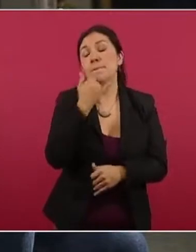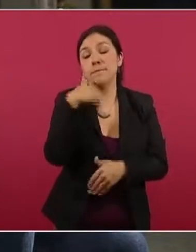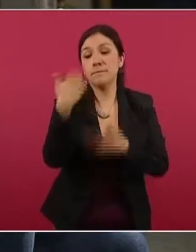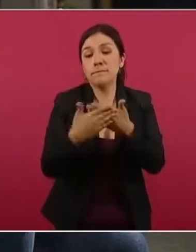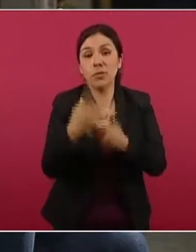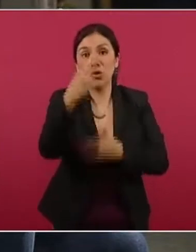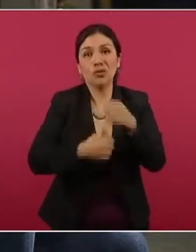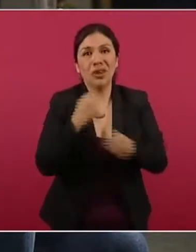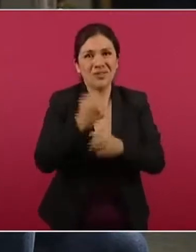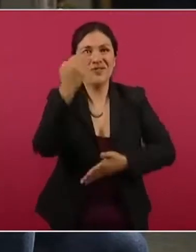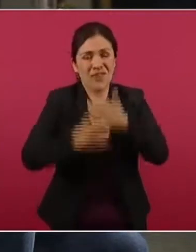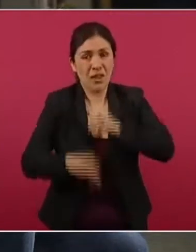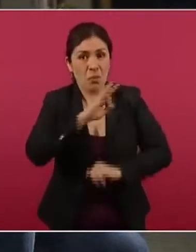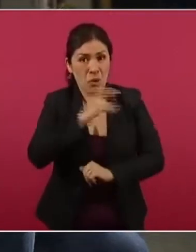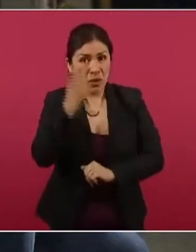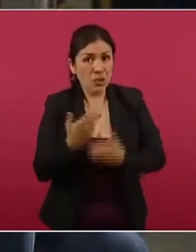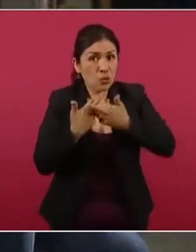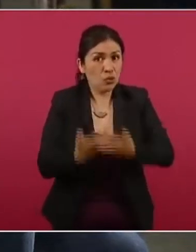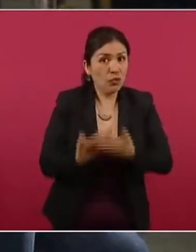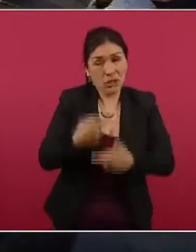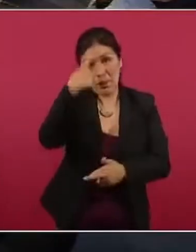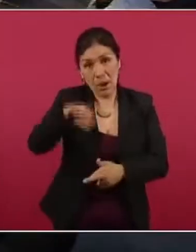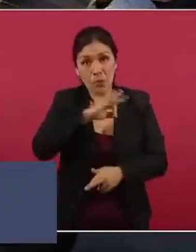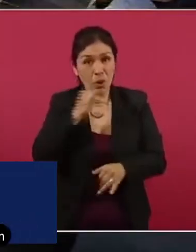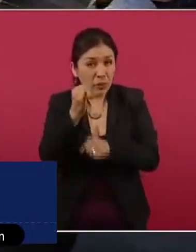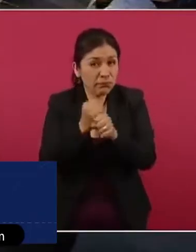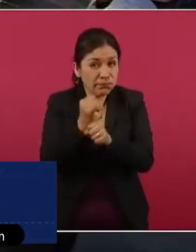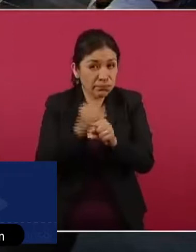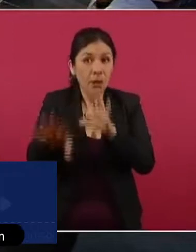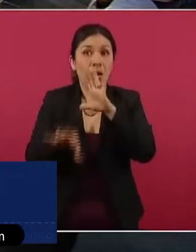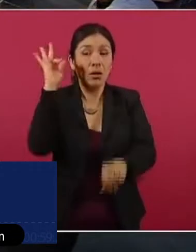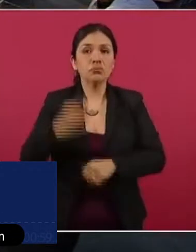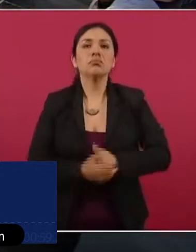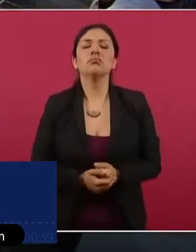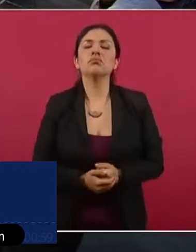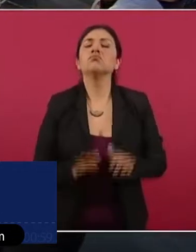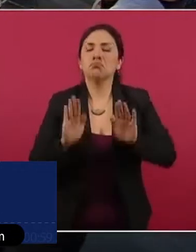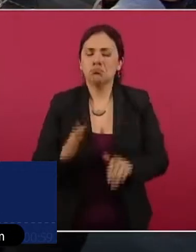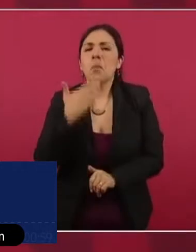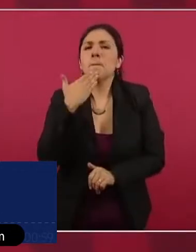caso se les informará a los familiares de los estudiantes. Sí, vamos avanzando bien.